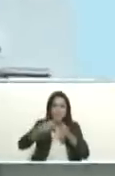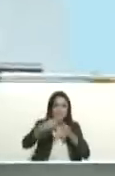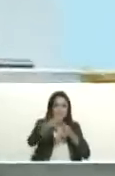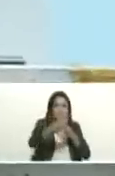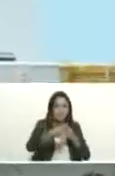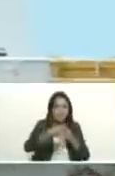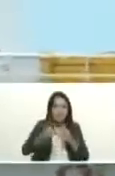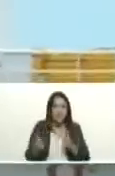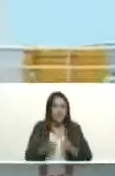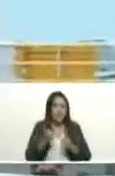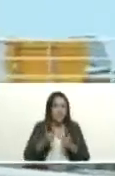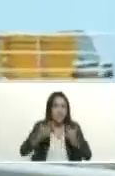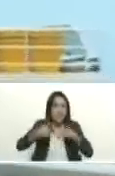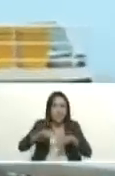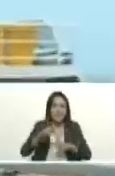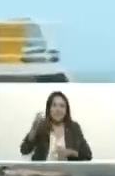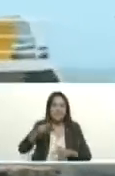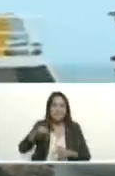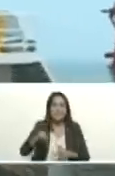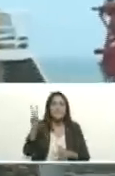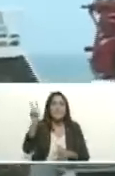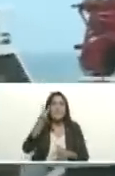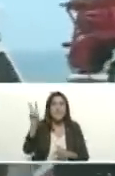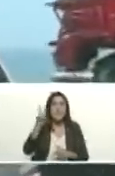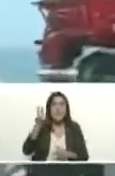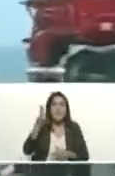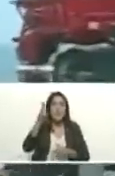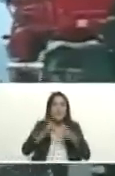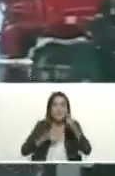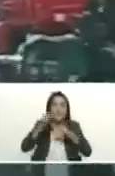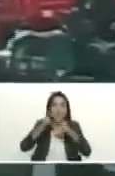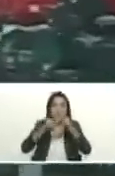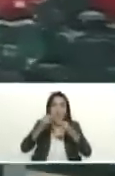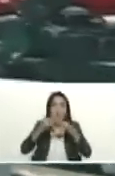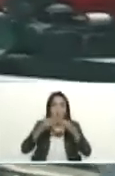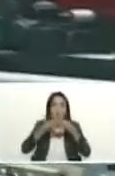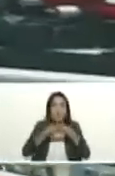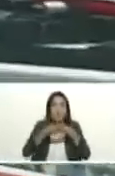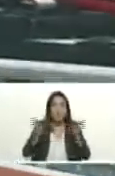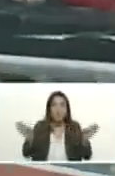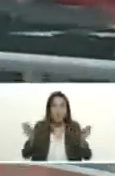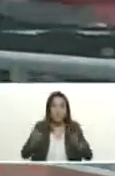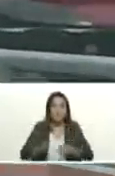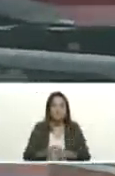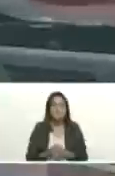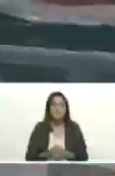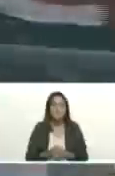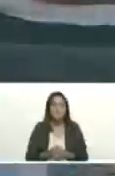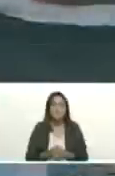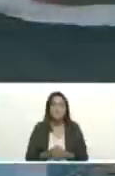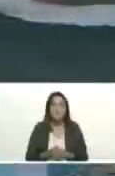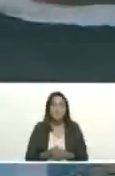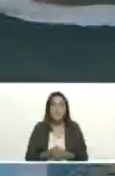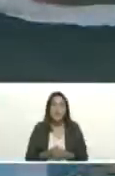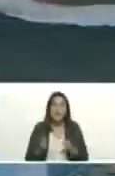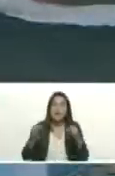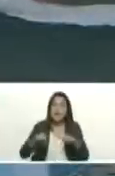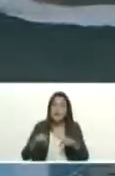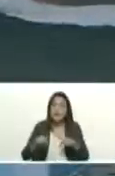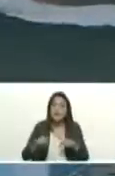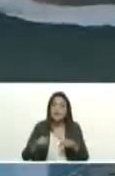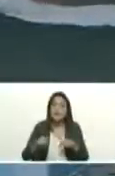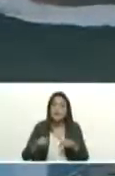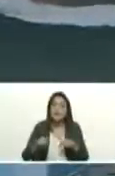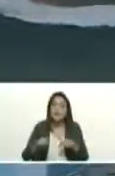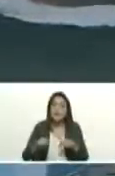requiera la patria para la atención de obras públicas y de emergencia así mismo hay una importante novedad en cuanto